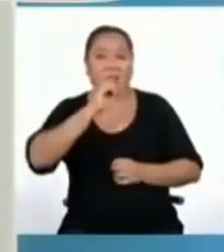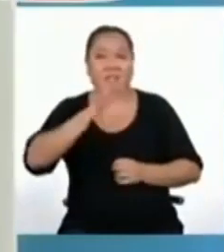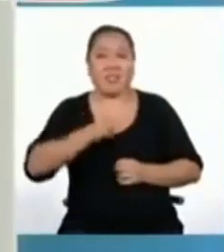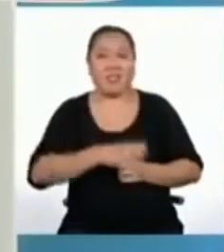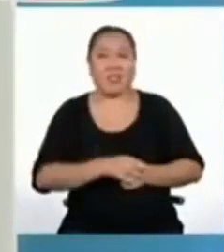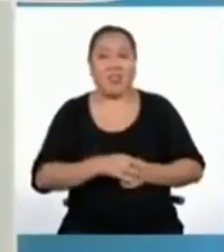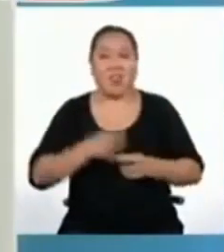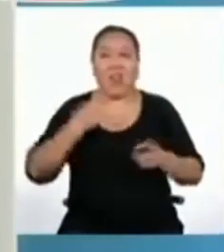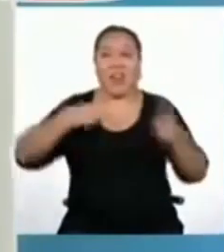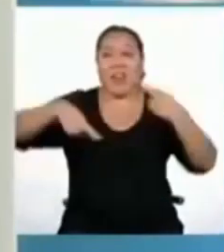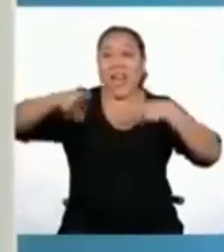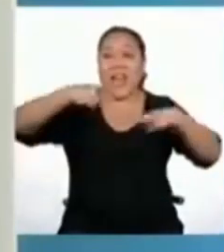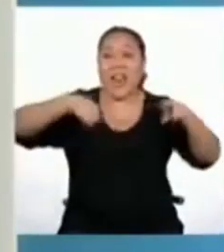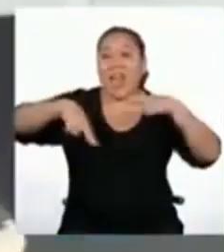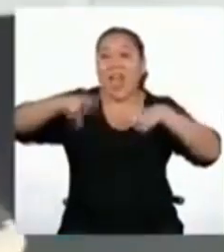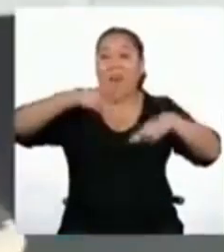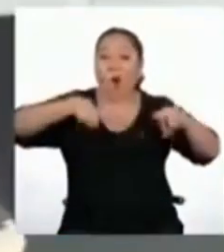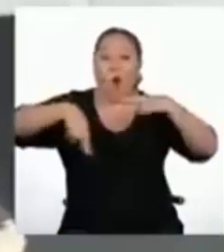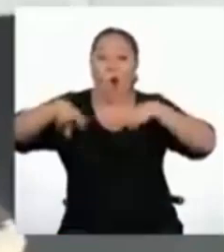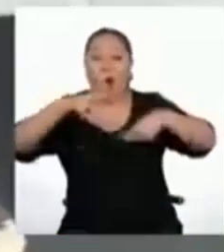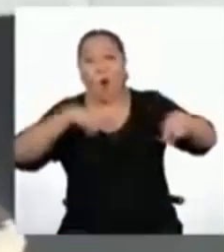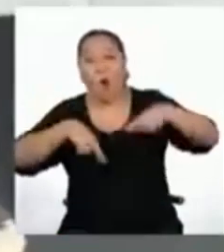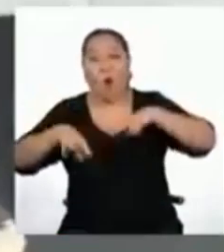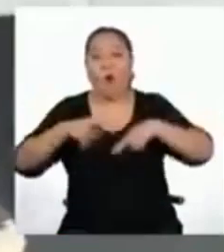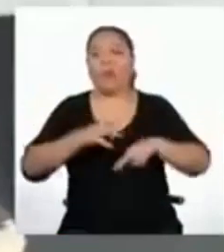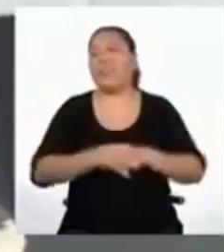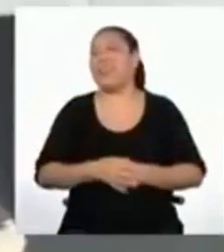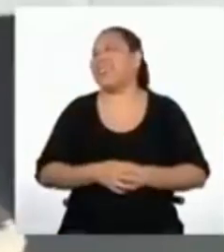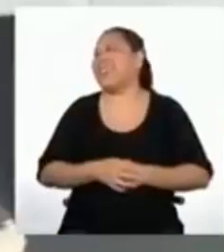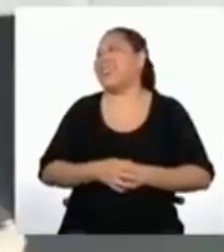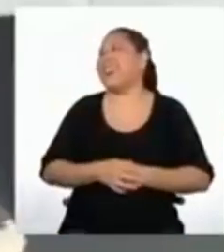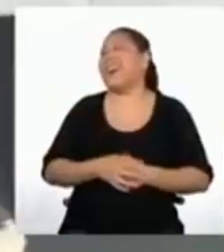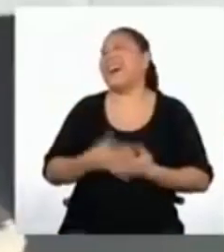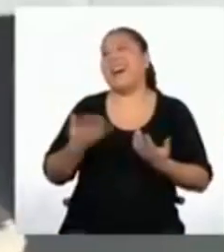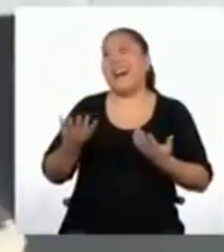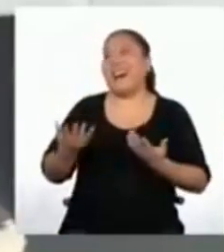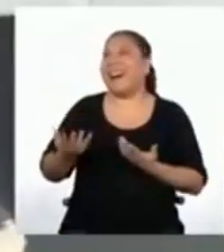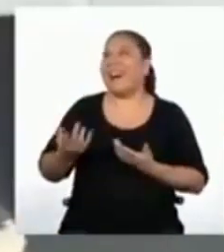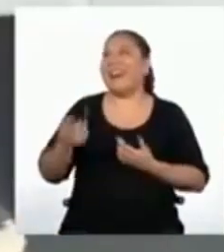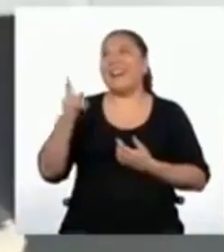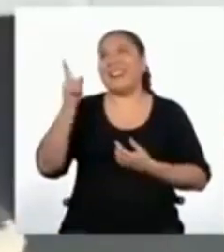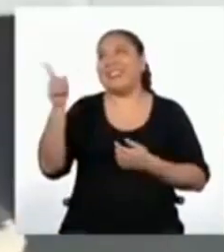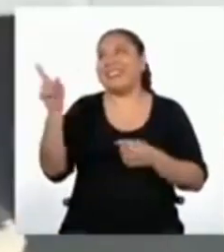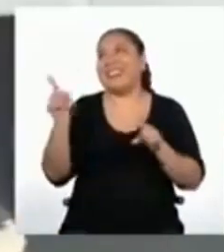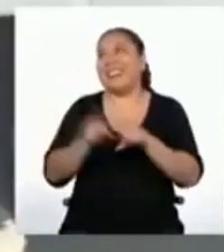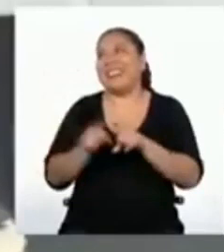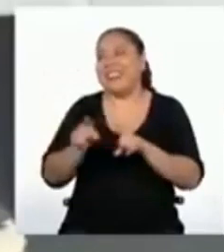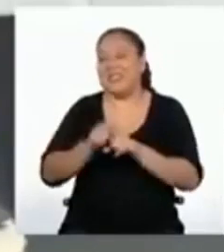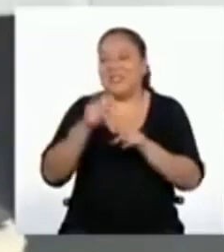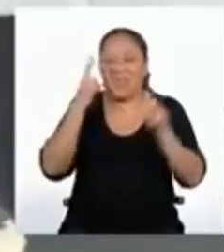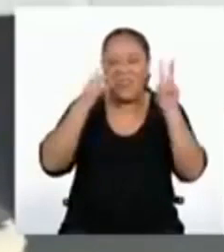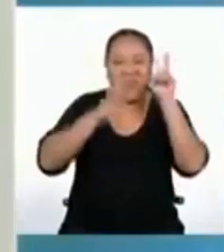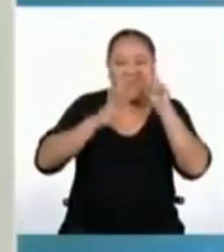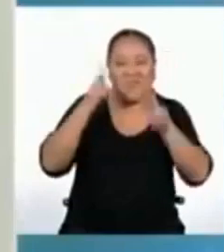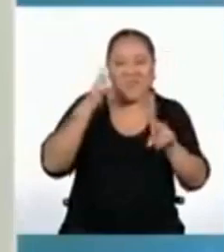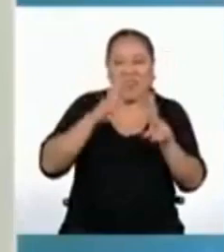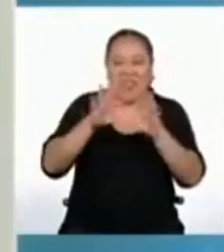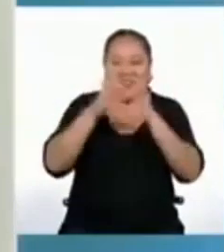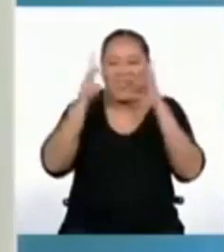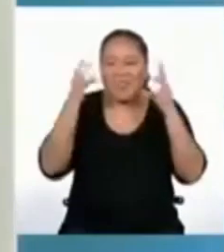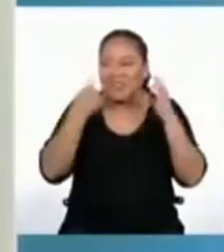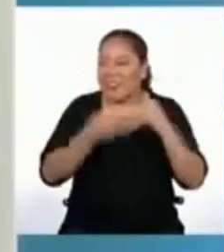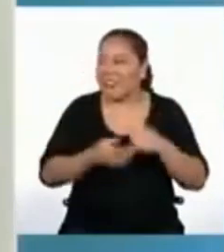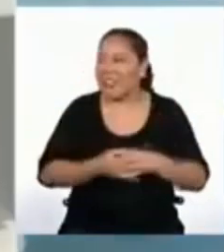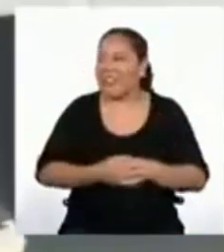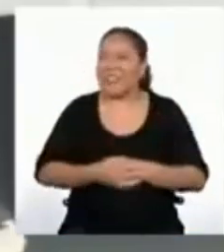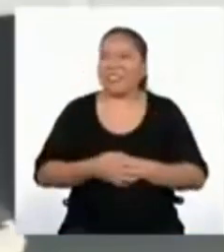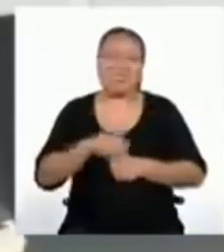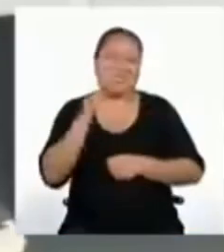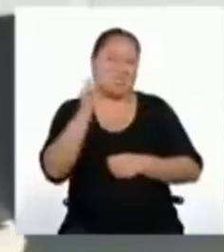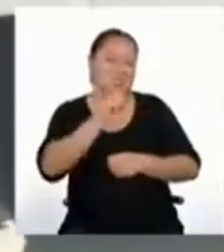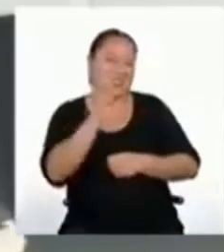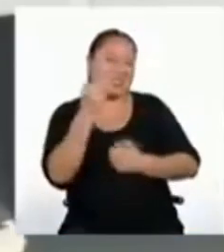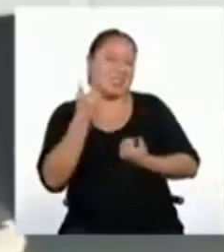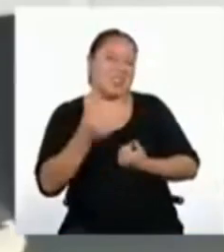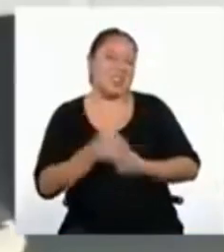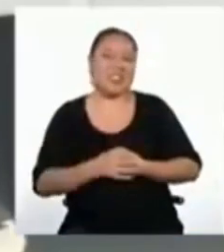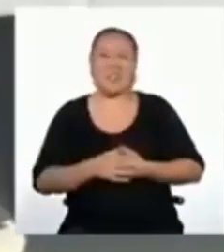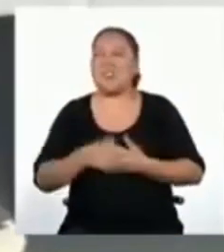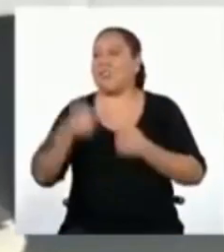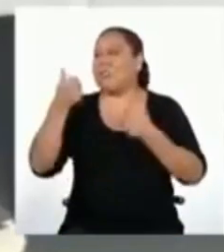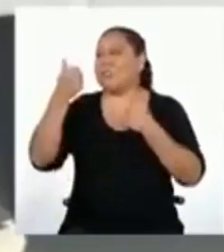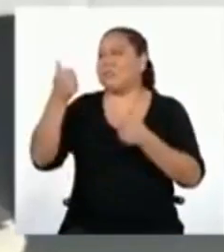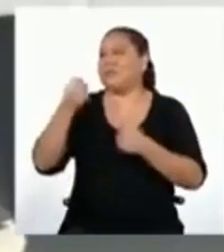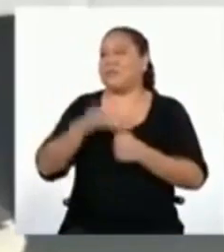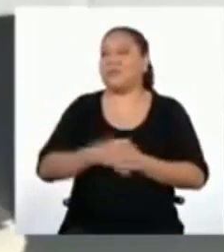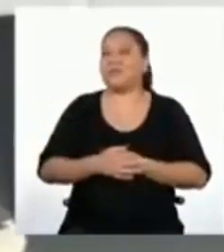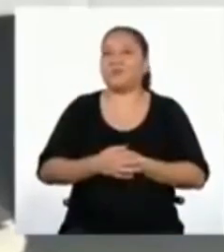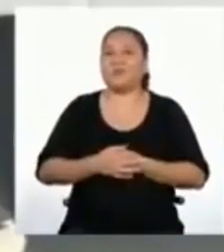redes. Recreo... Ah, su profesora. ¿Usted también ve las redes sociales? Claro que sí. ¡Qué buena!